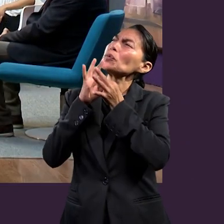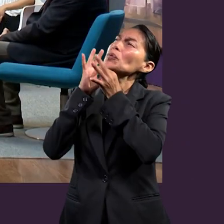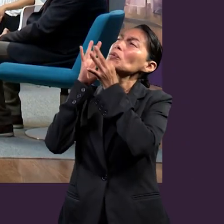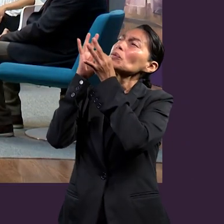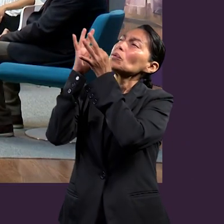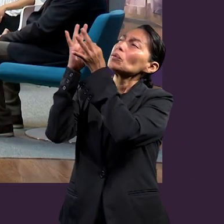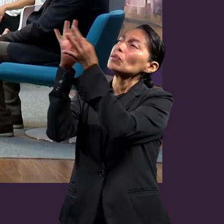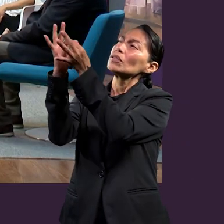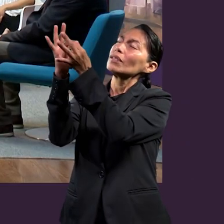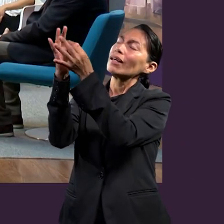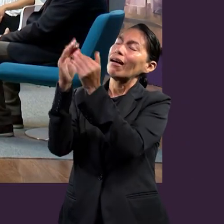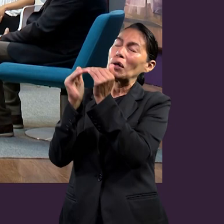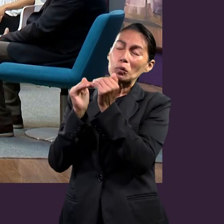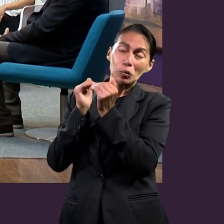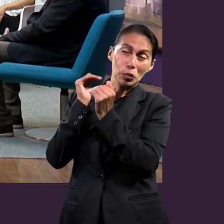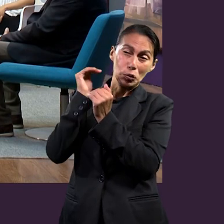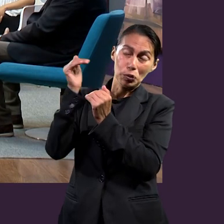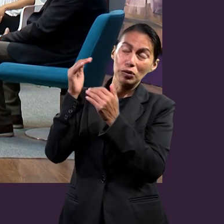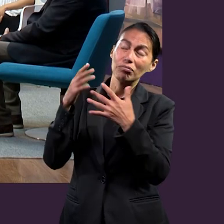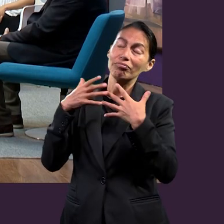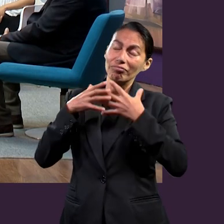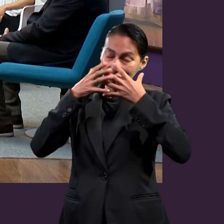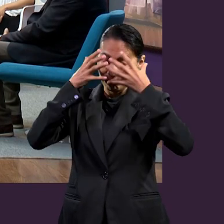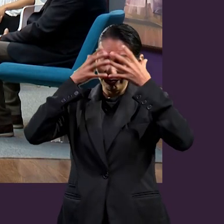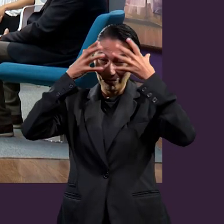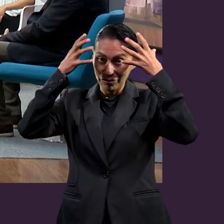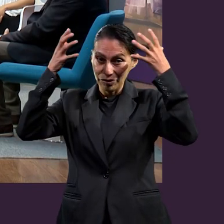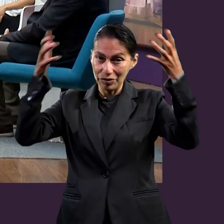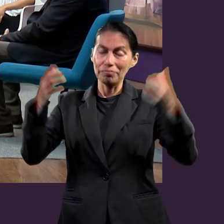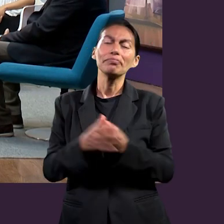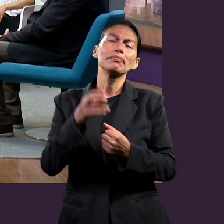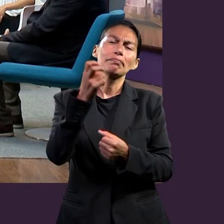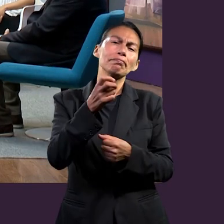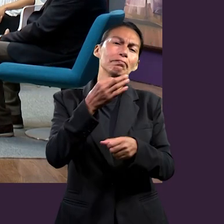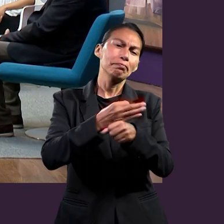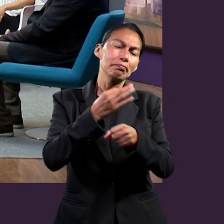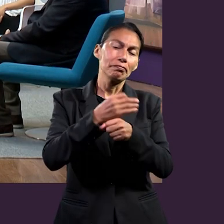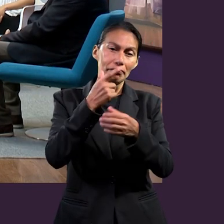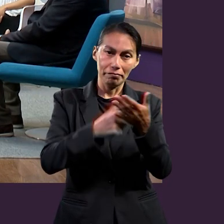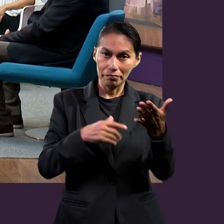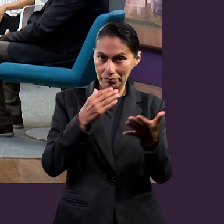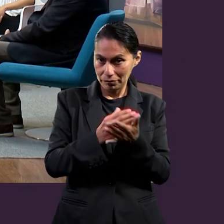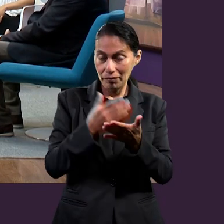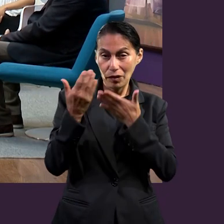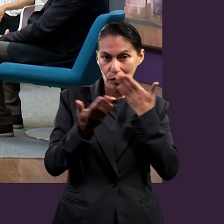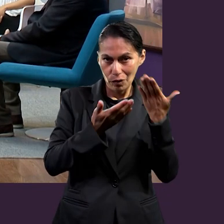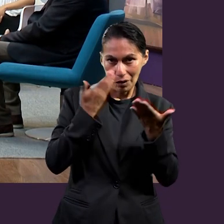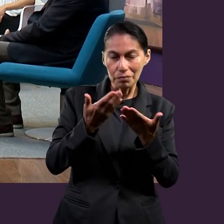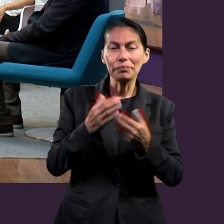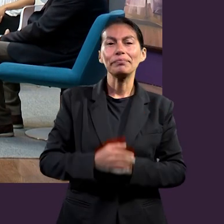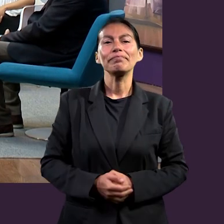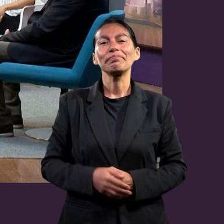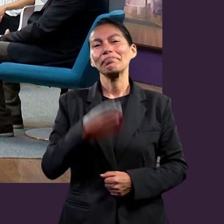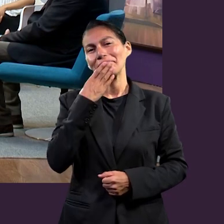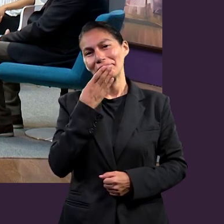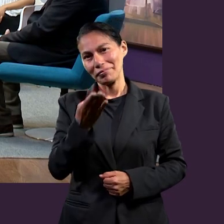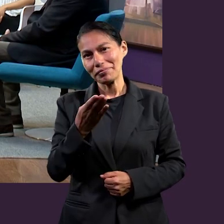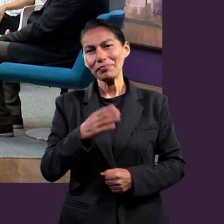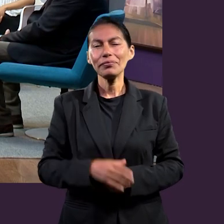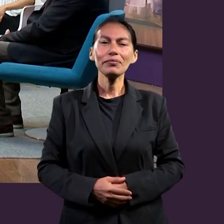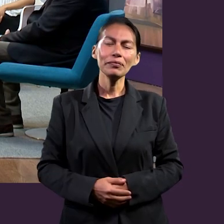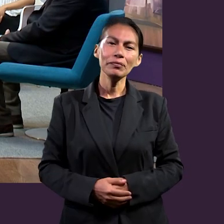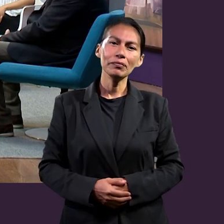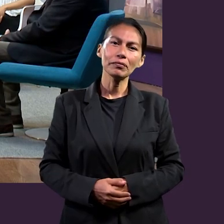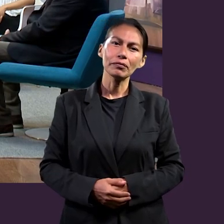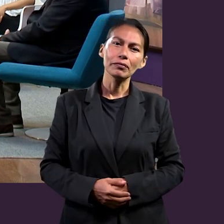relación con Cristo Jesús. Es una manera muy bonita de poder seguir creciendo y creo que es un aporte importante de lo que estudiamos esta